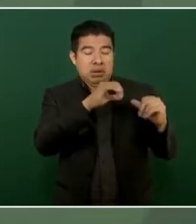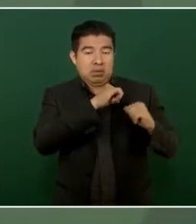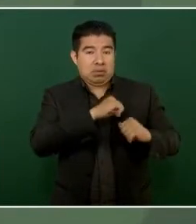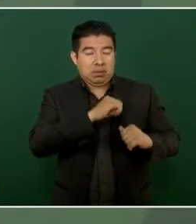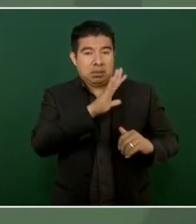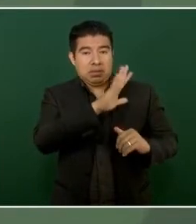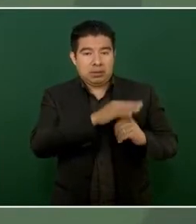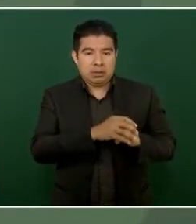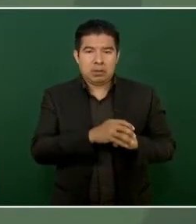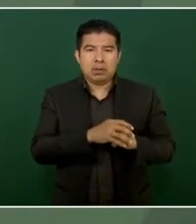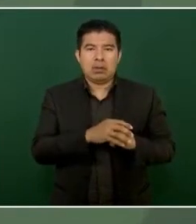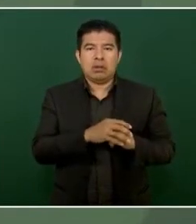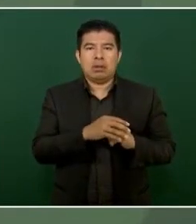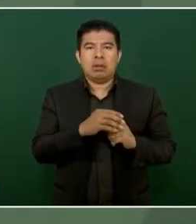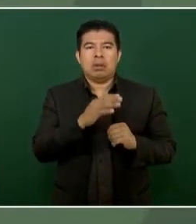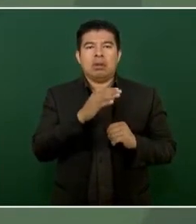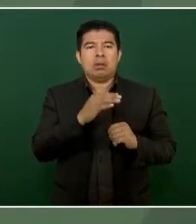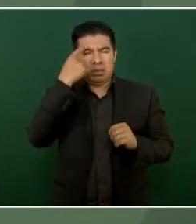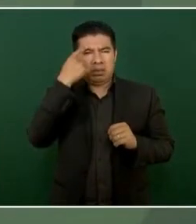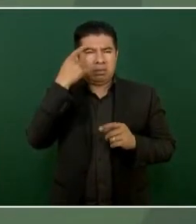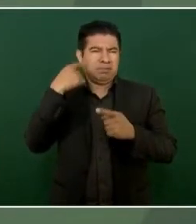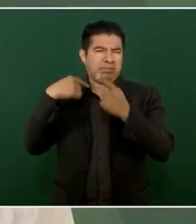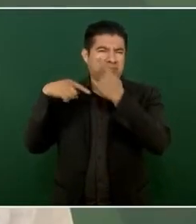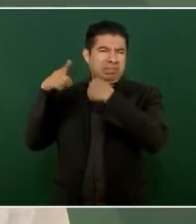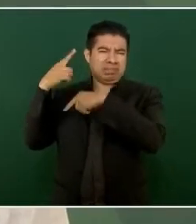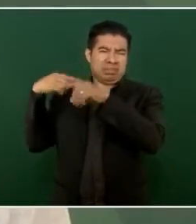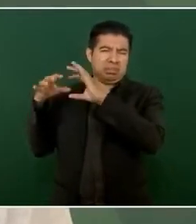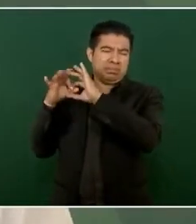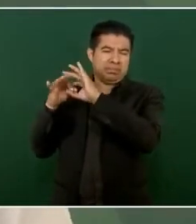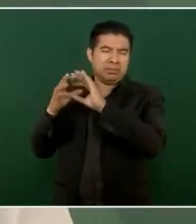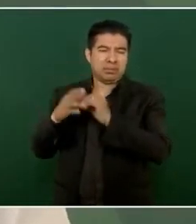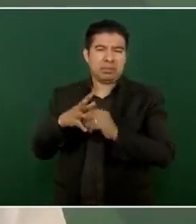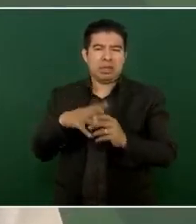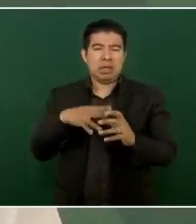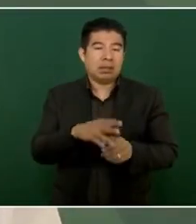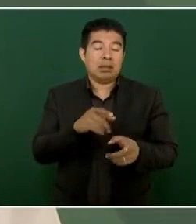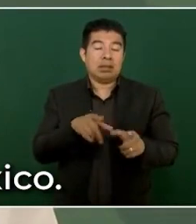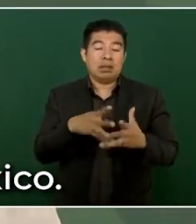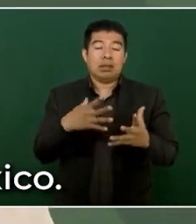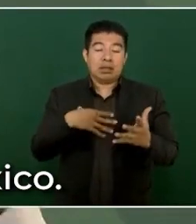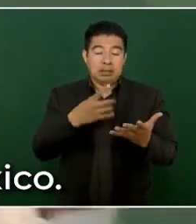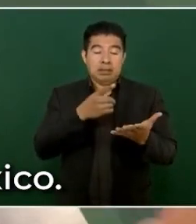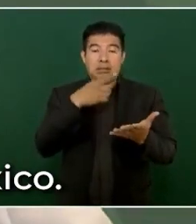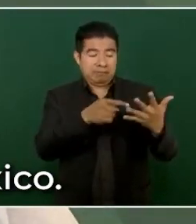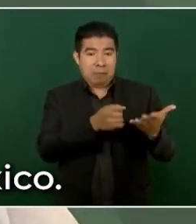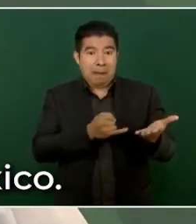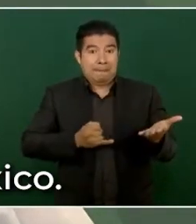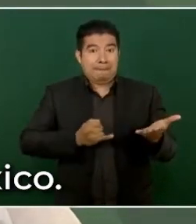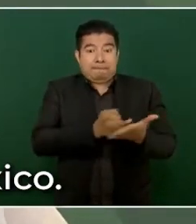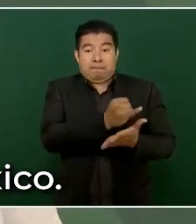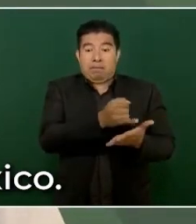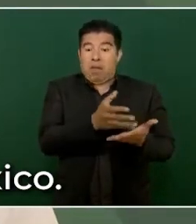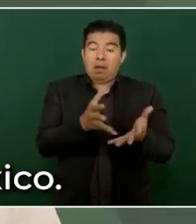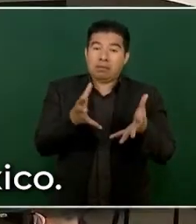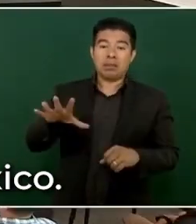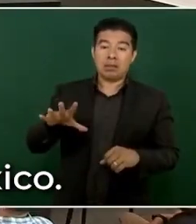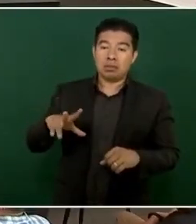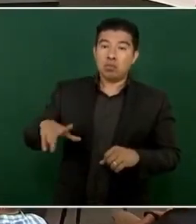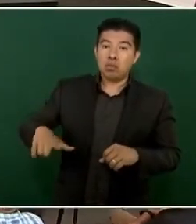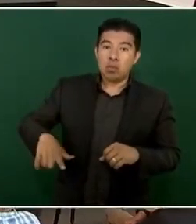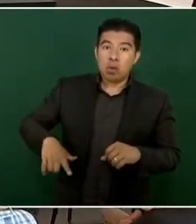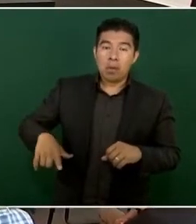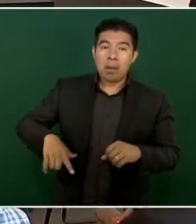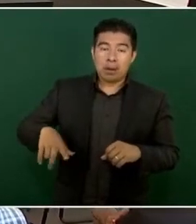con mentalidad colonialista, aprueban una resolución condenando al Gobierno de México.